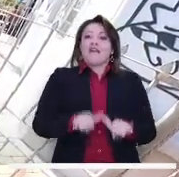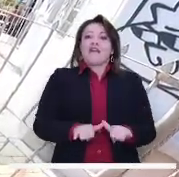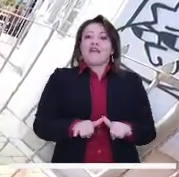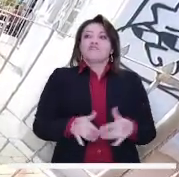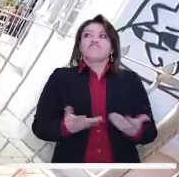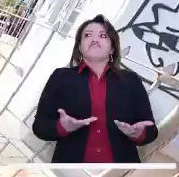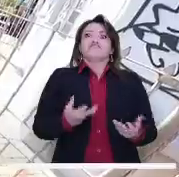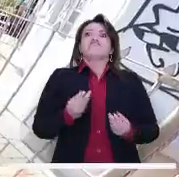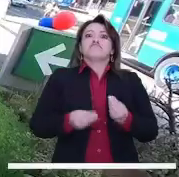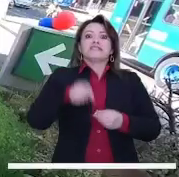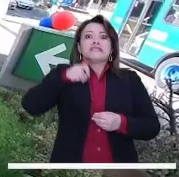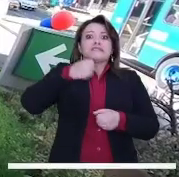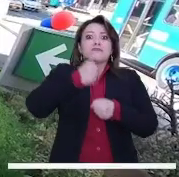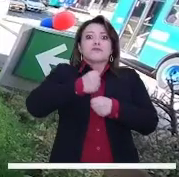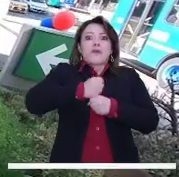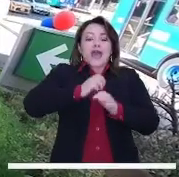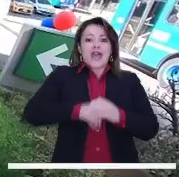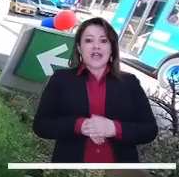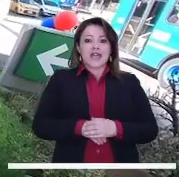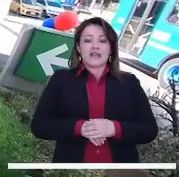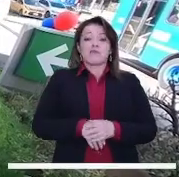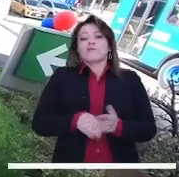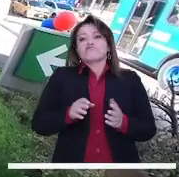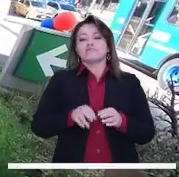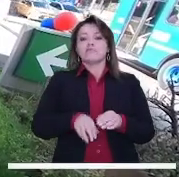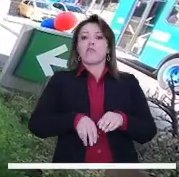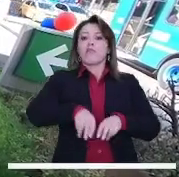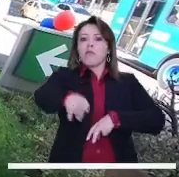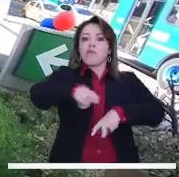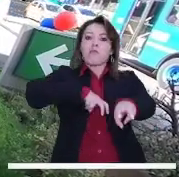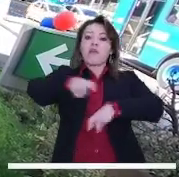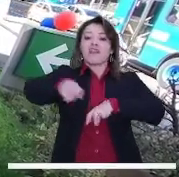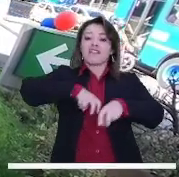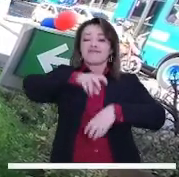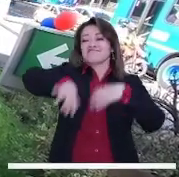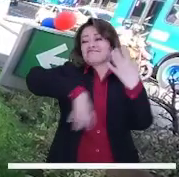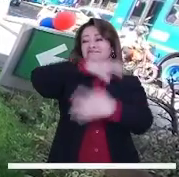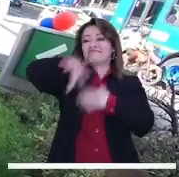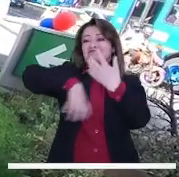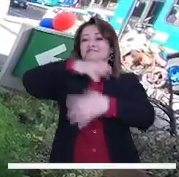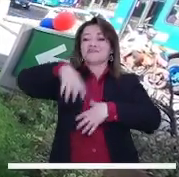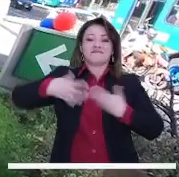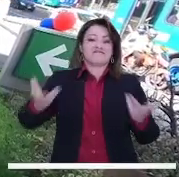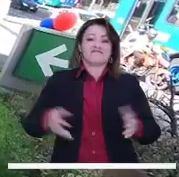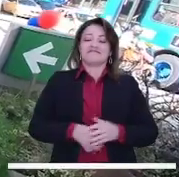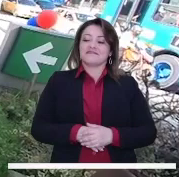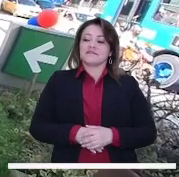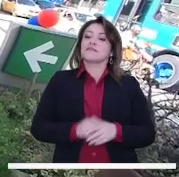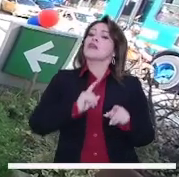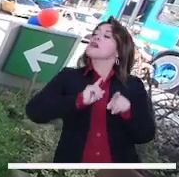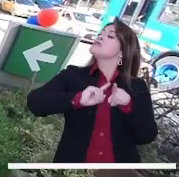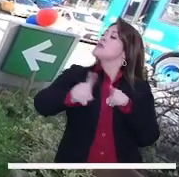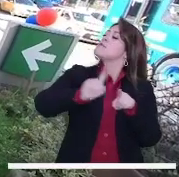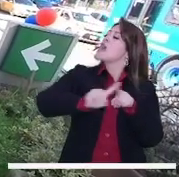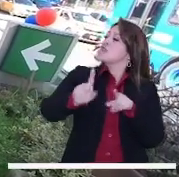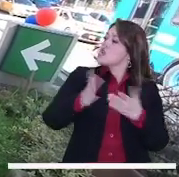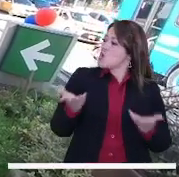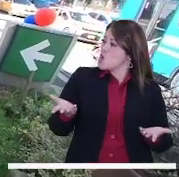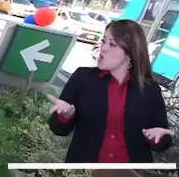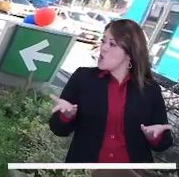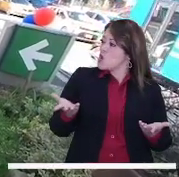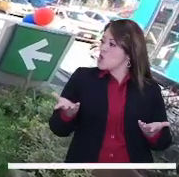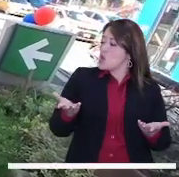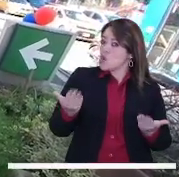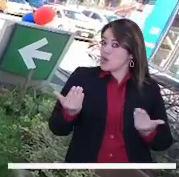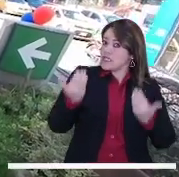el tránsito ya va a ser muy poco. Pues frente a la movilidad, pues la movilidad está hecho un caos, sí. ¿Transmilenio para ti no es